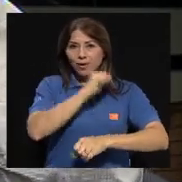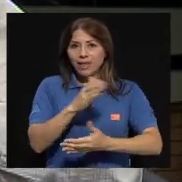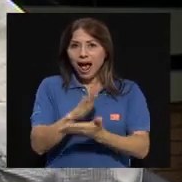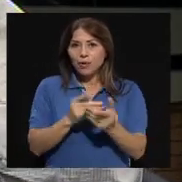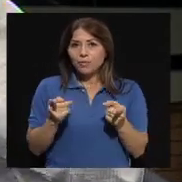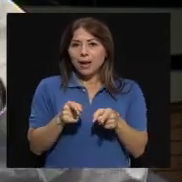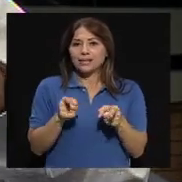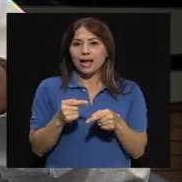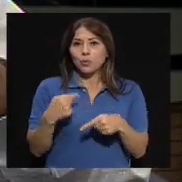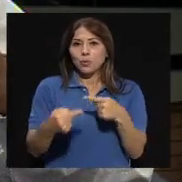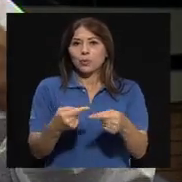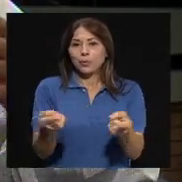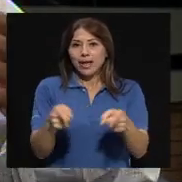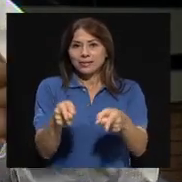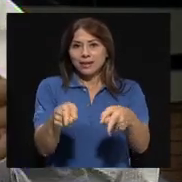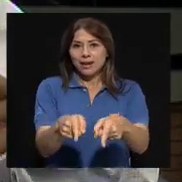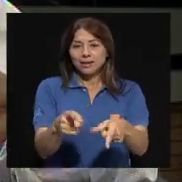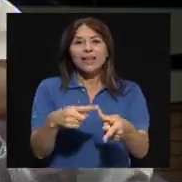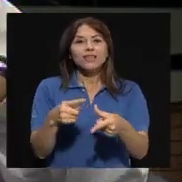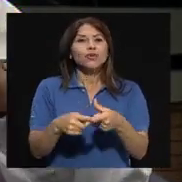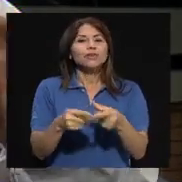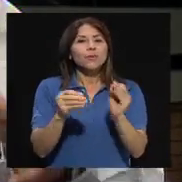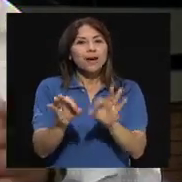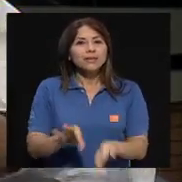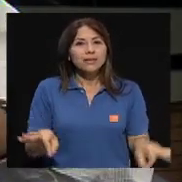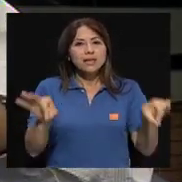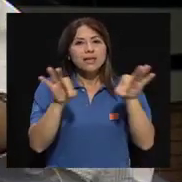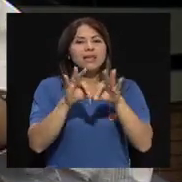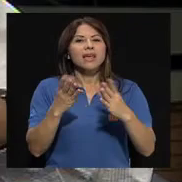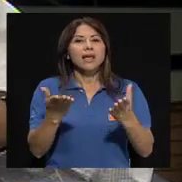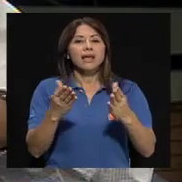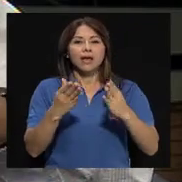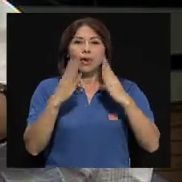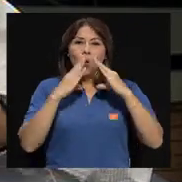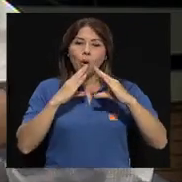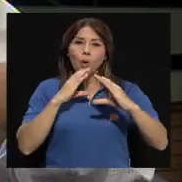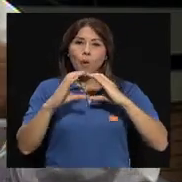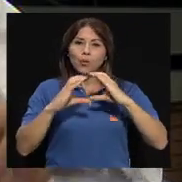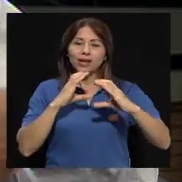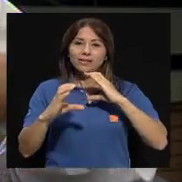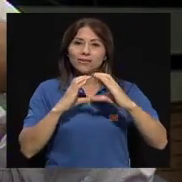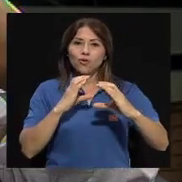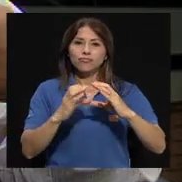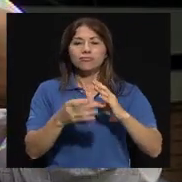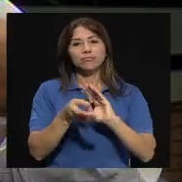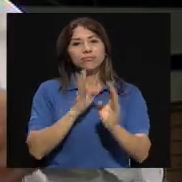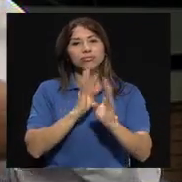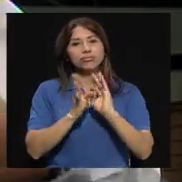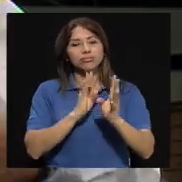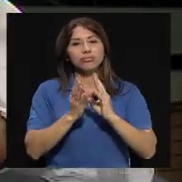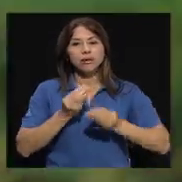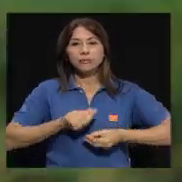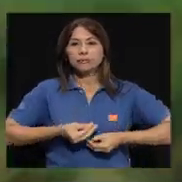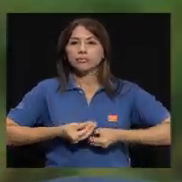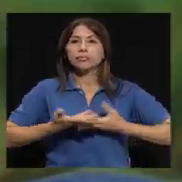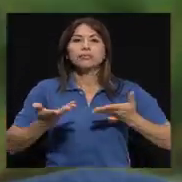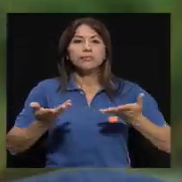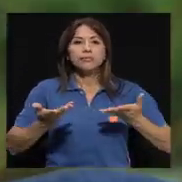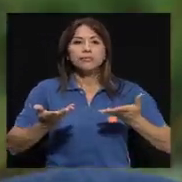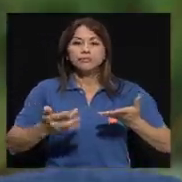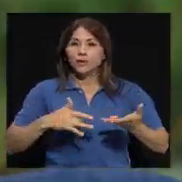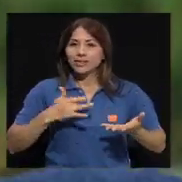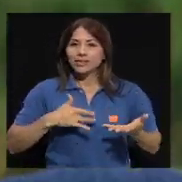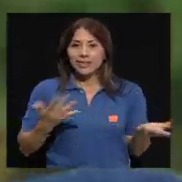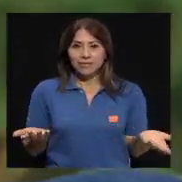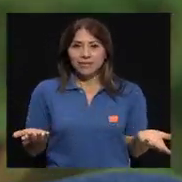pasar. Entonces, básicamente es la comunicación y es conversar, es decir lo que se siente. Y